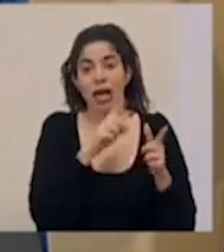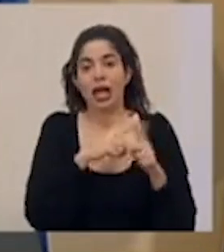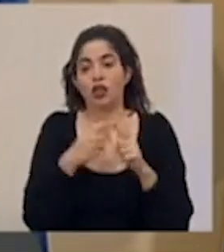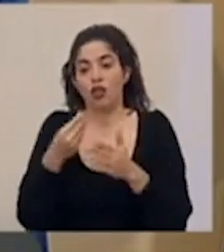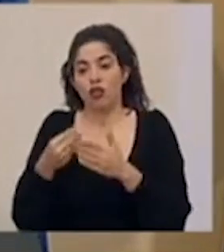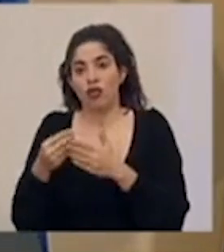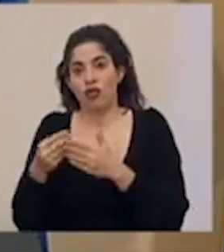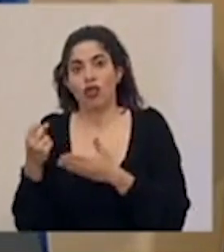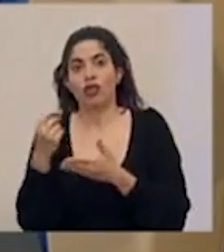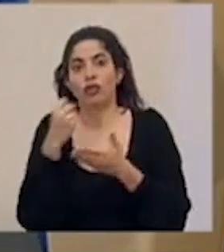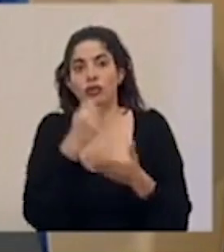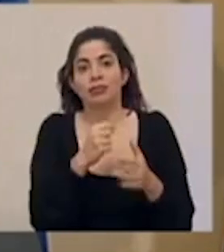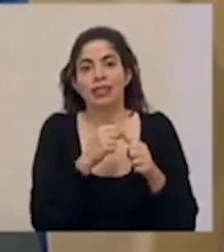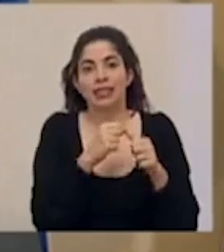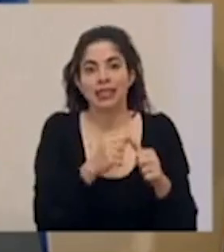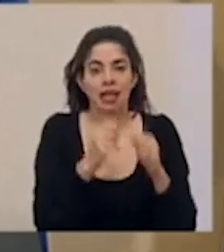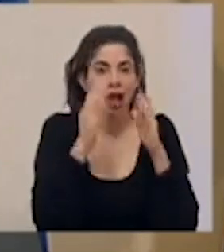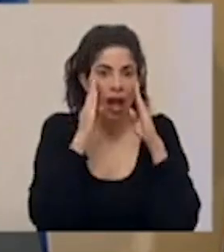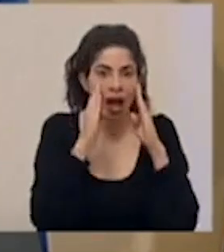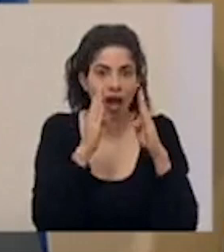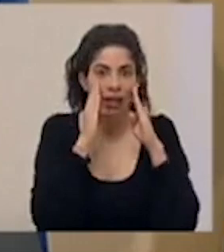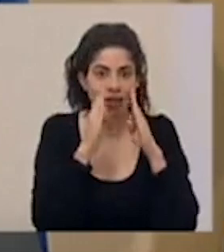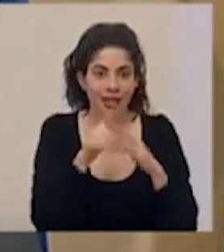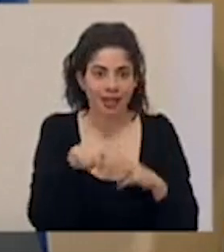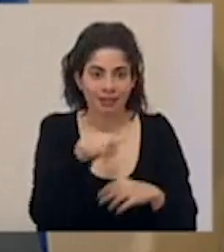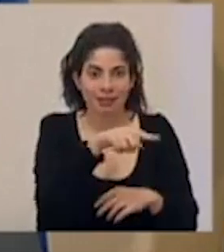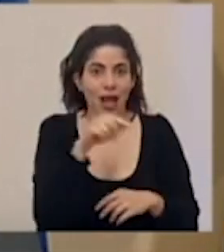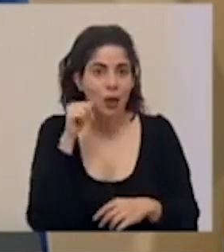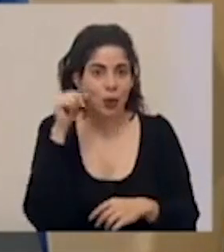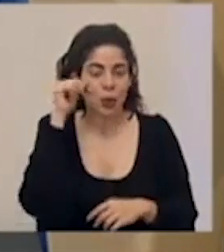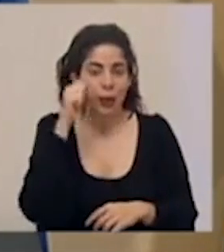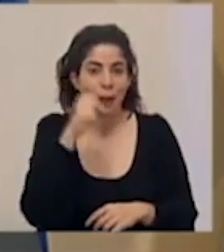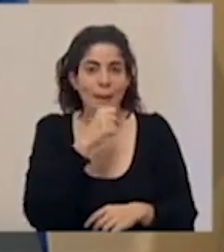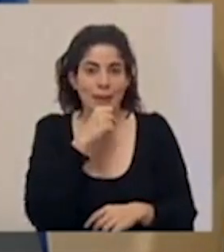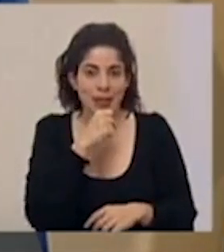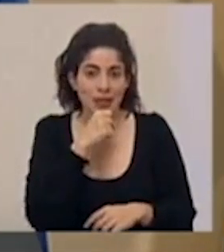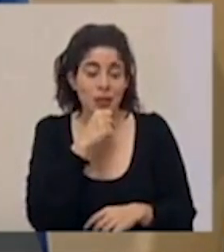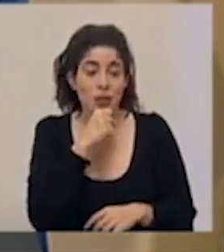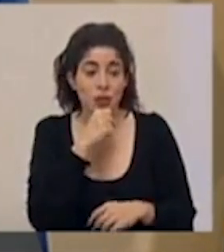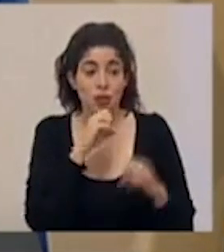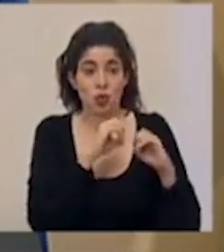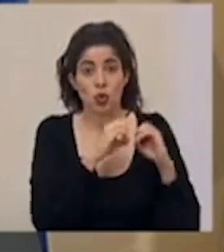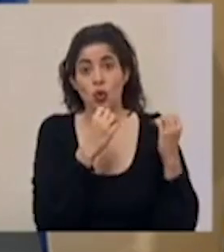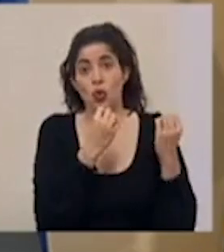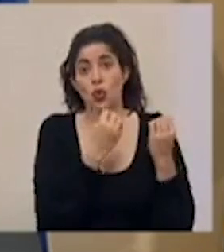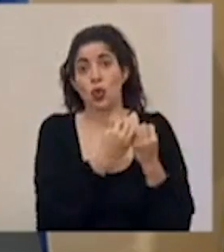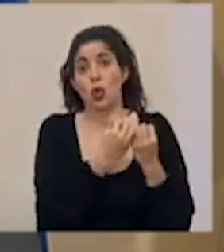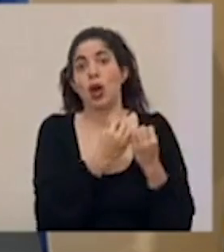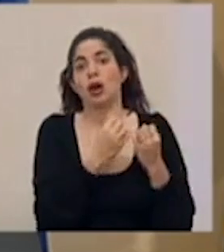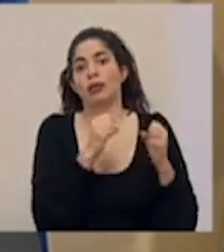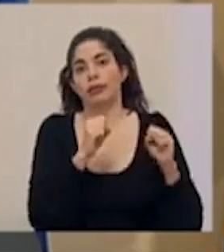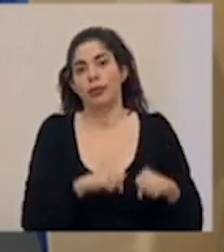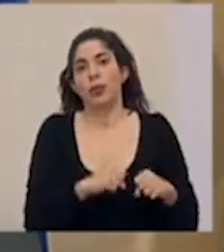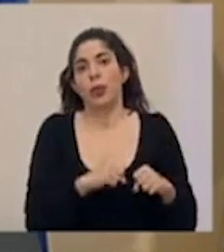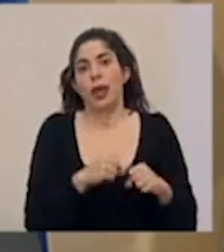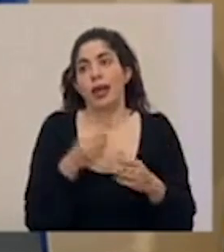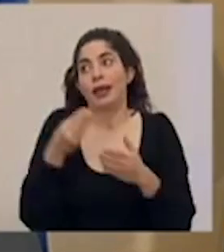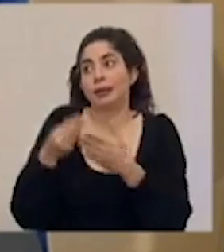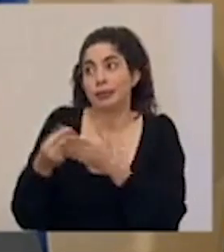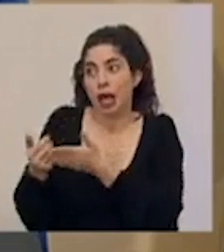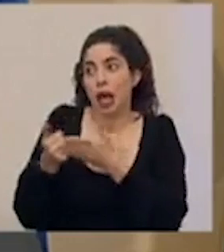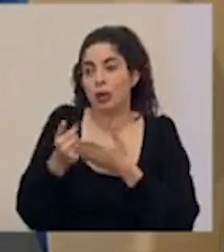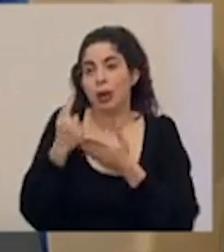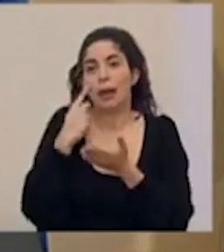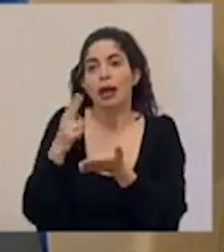la organización necesita seguir dando la atención adecuada a estos adultos mayores y que estas organizaciones puedan entonces contratar